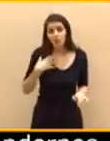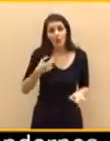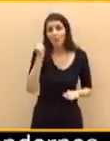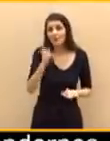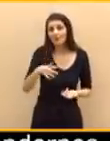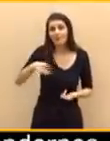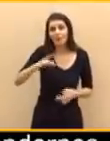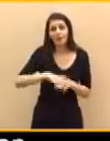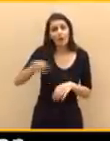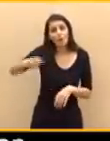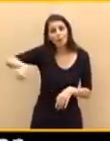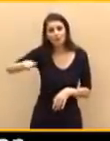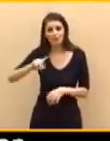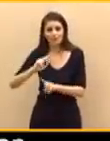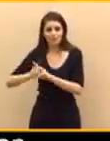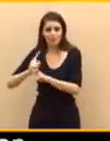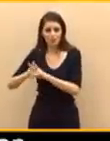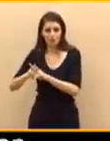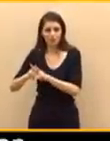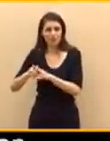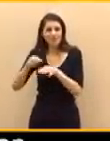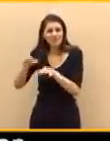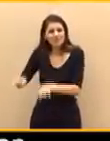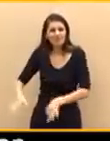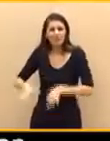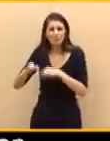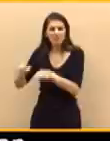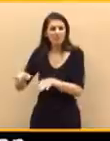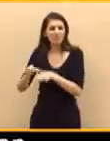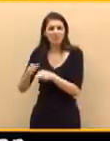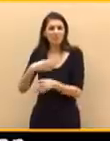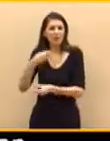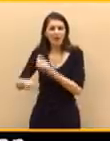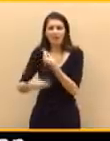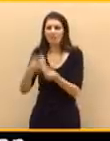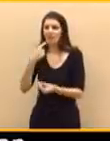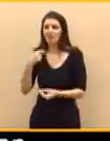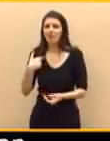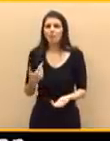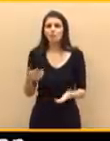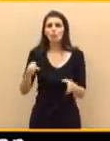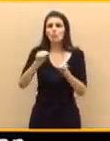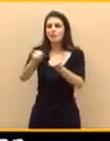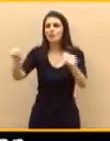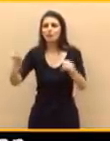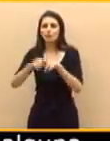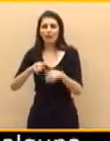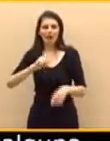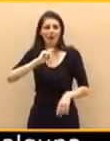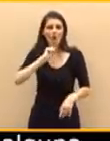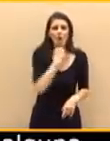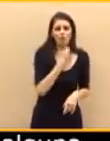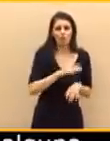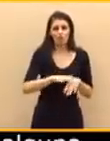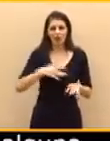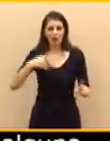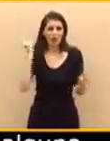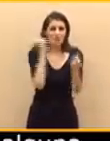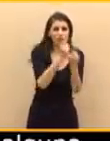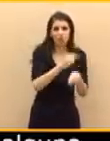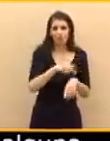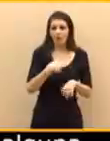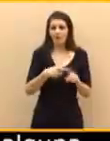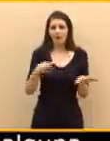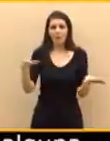están ustedes haciendo una incitación a la confrontación, al odio, al intentar enfrentar diferentes colectivos,